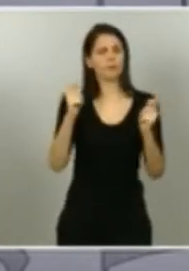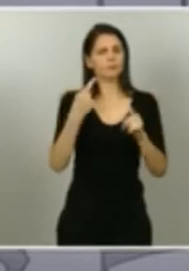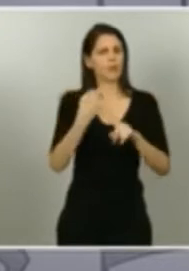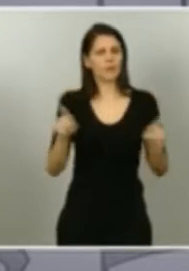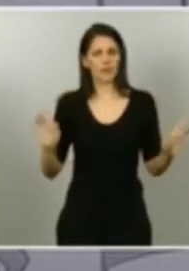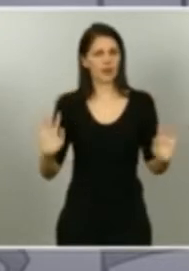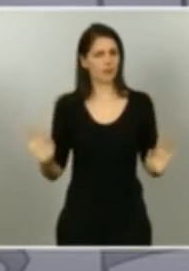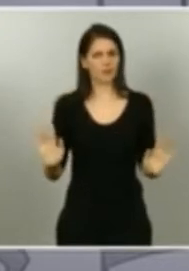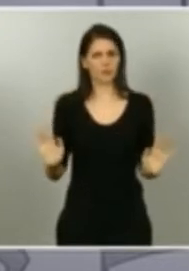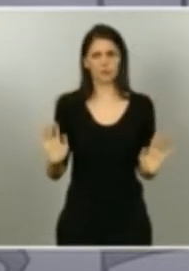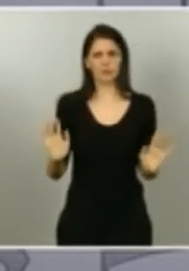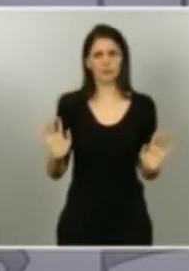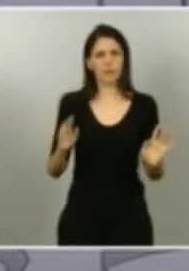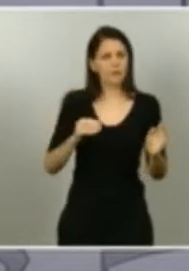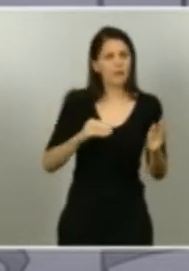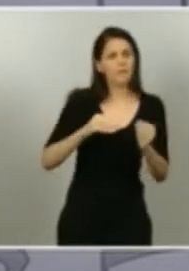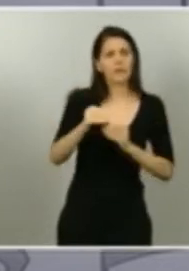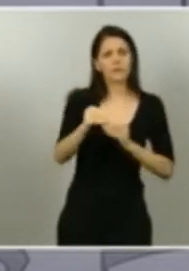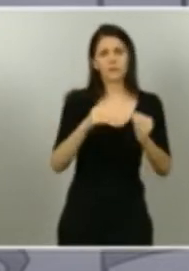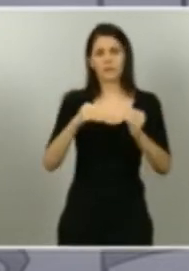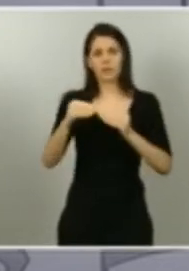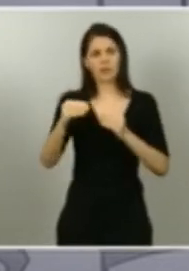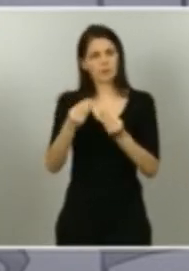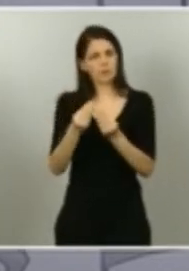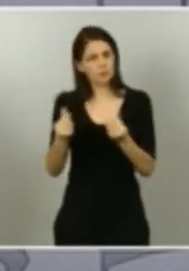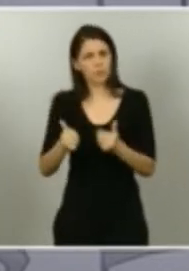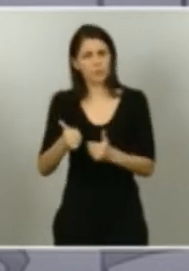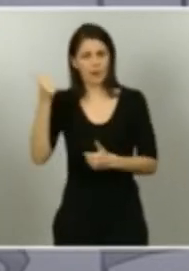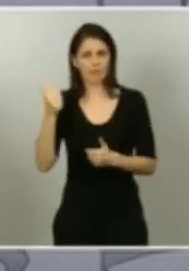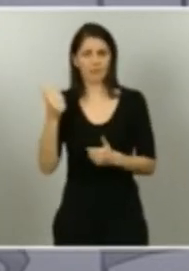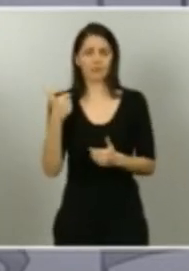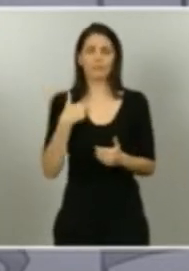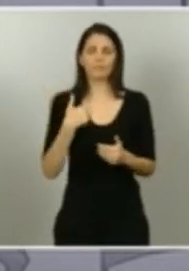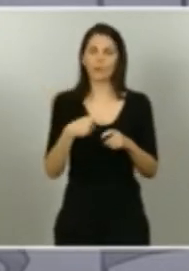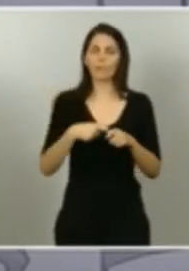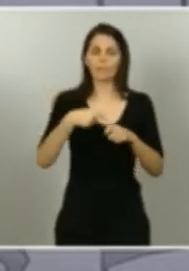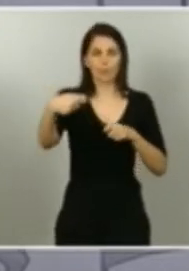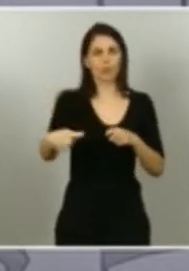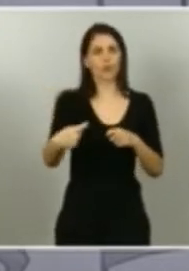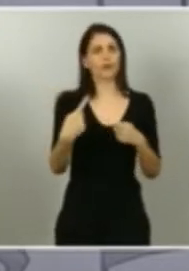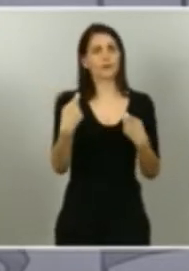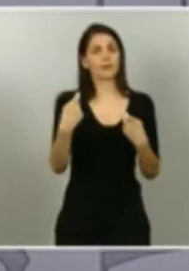pero lo necesitamos para culminar el trabajo que hemos hecho entre todos.